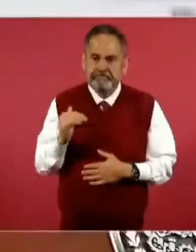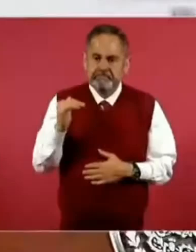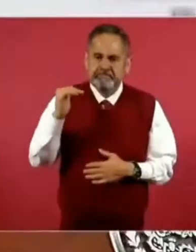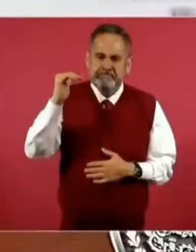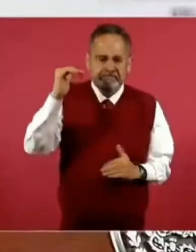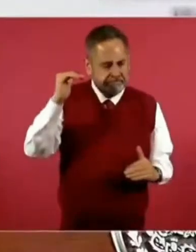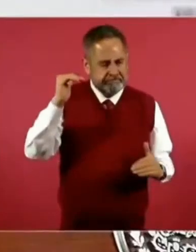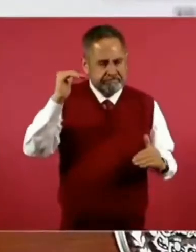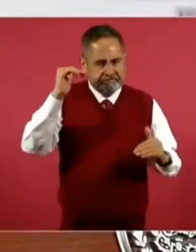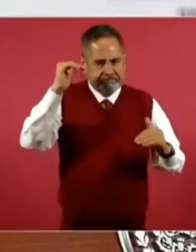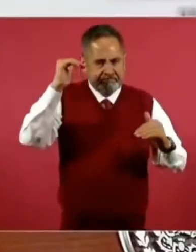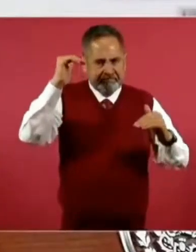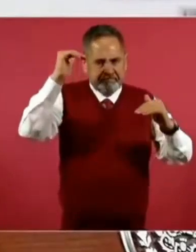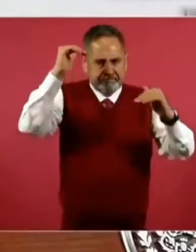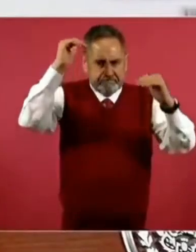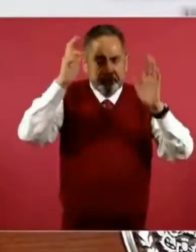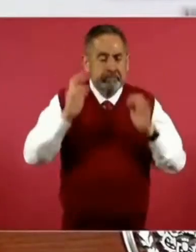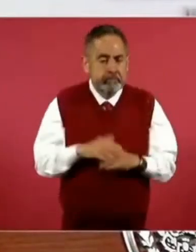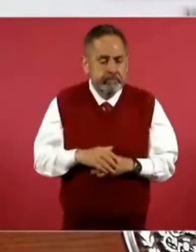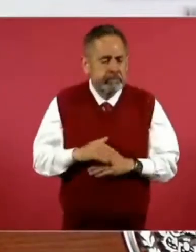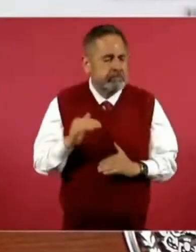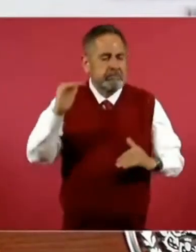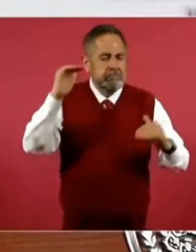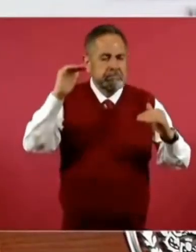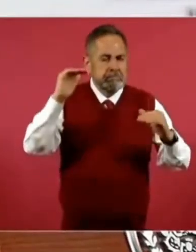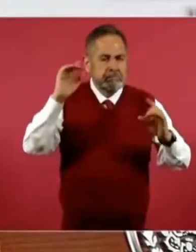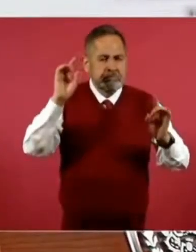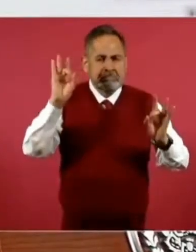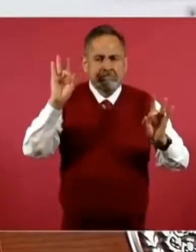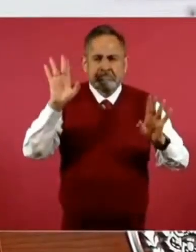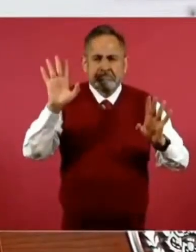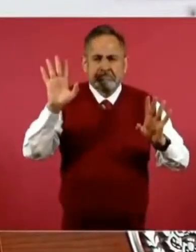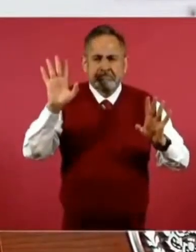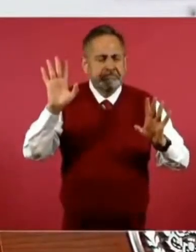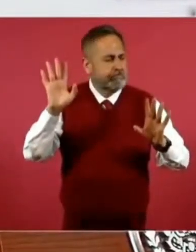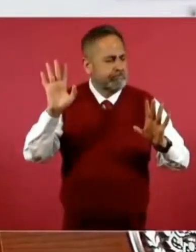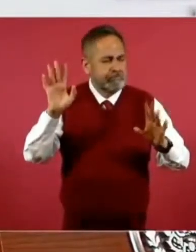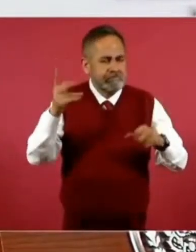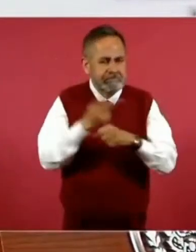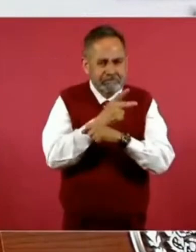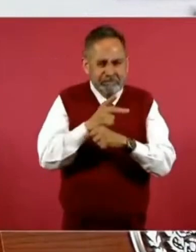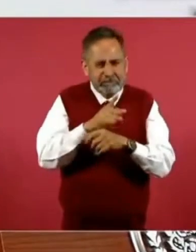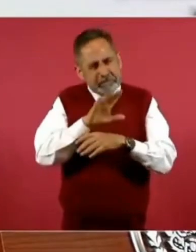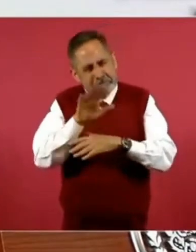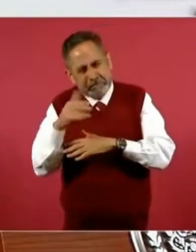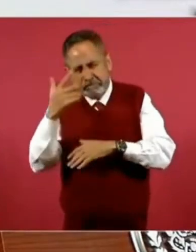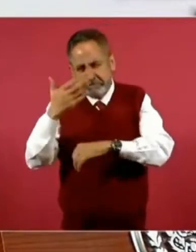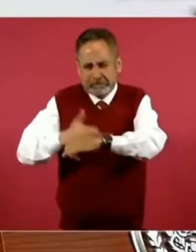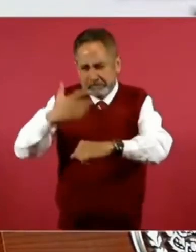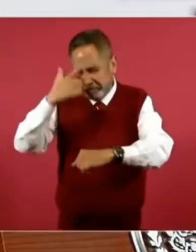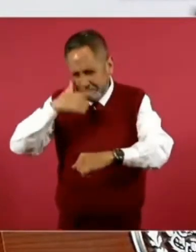día, y de repente ya entrando la noche